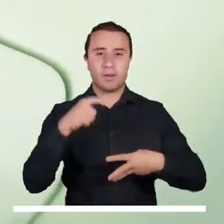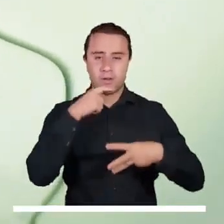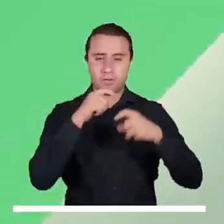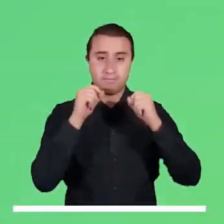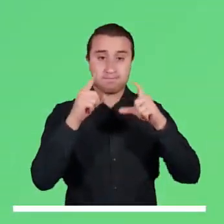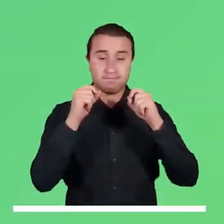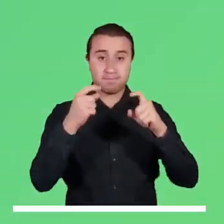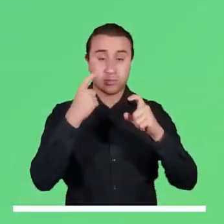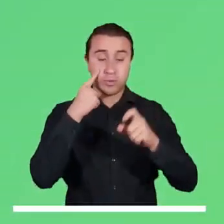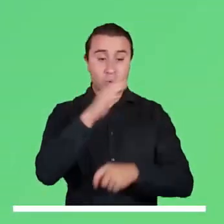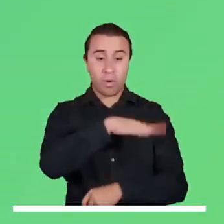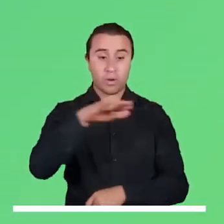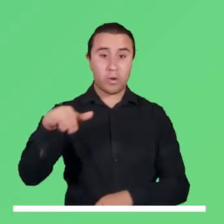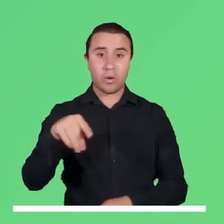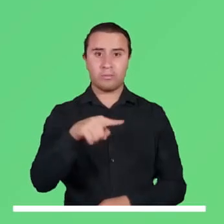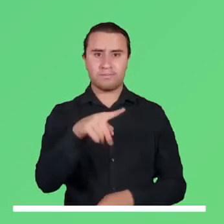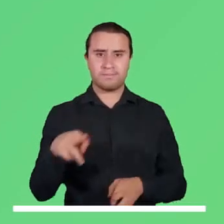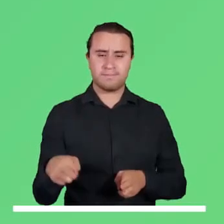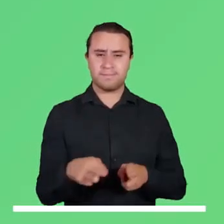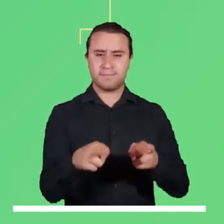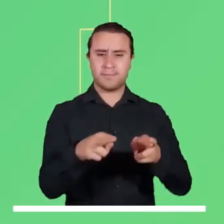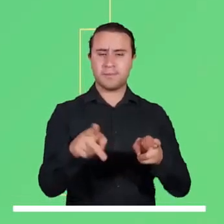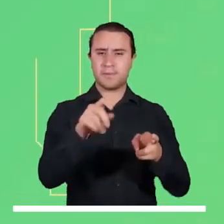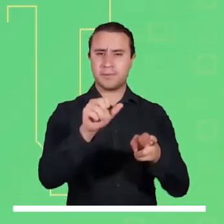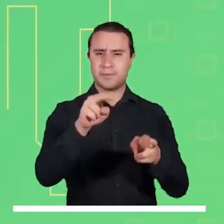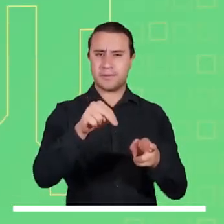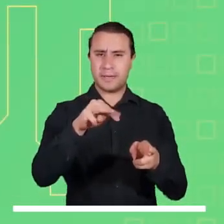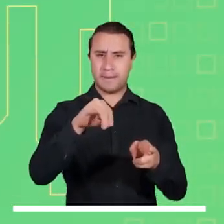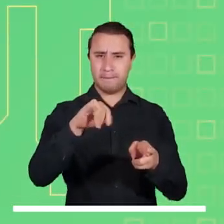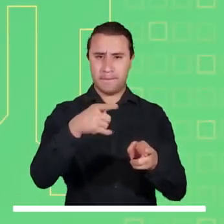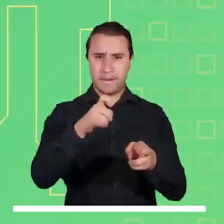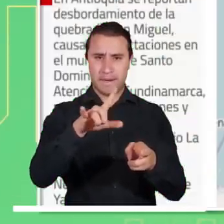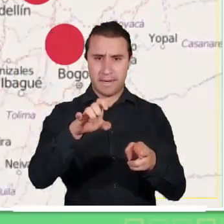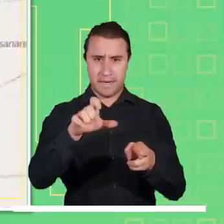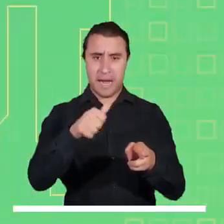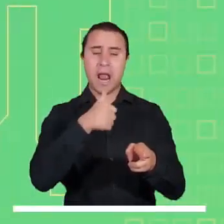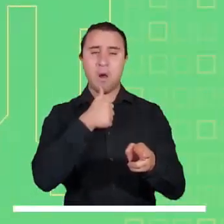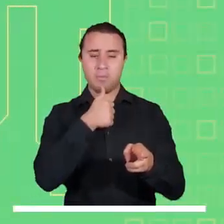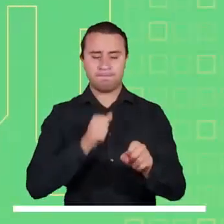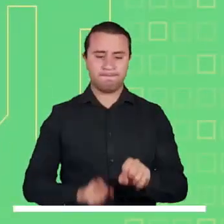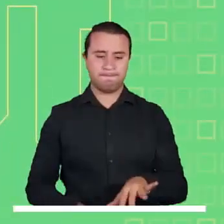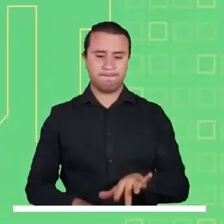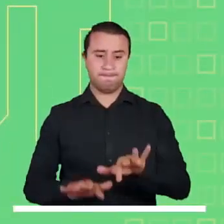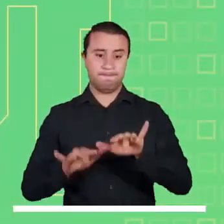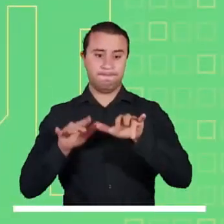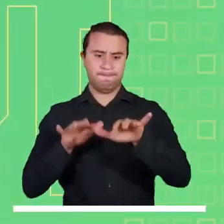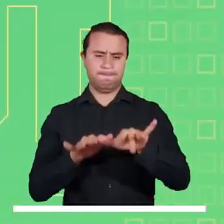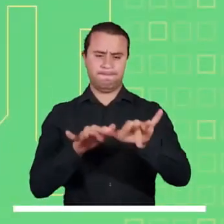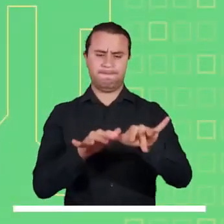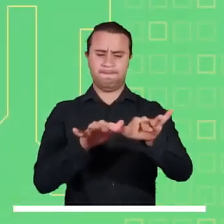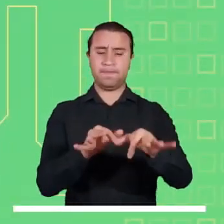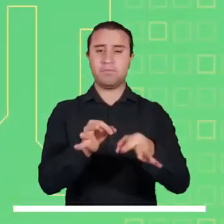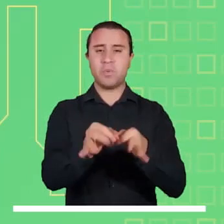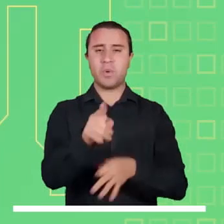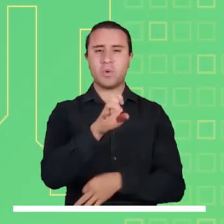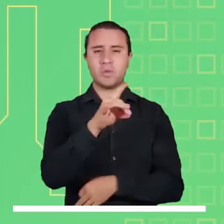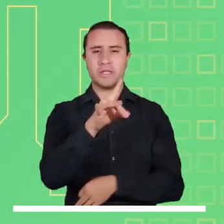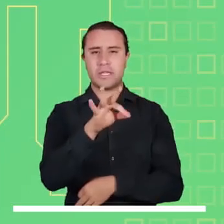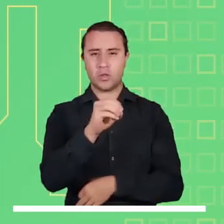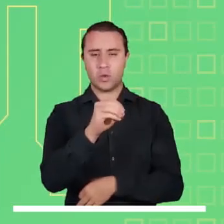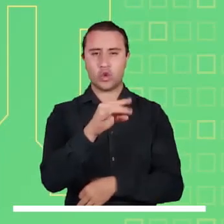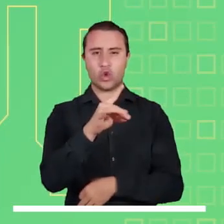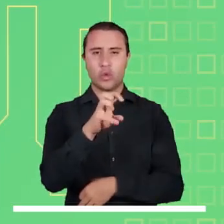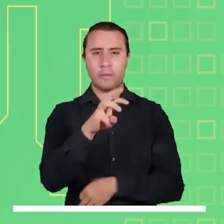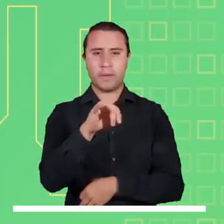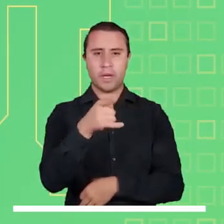Veamos ahora las alertas que se encuentran activas. Alerta roja en Antioquia, donde se reportan inundaciones por desbordamiento de la